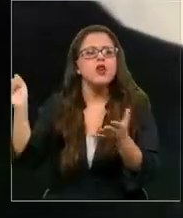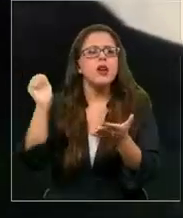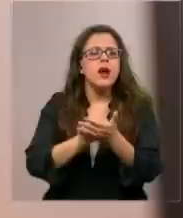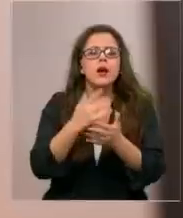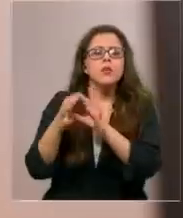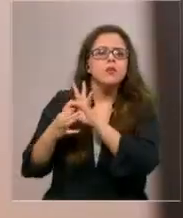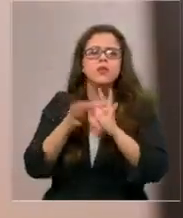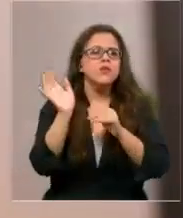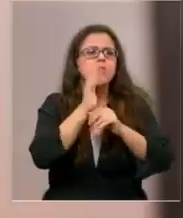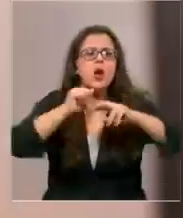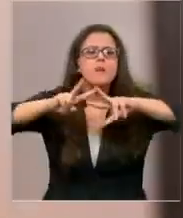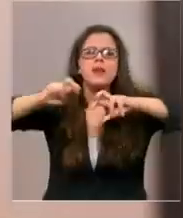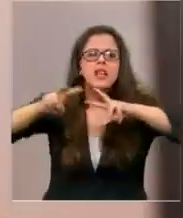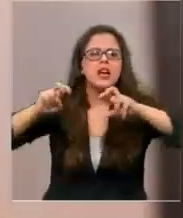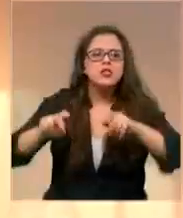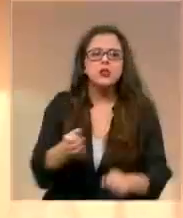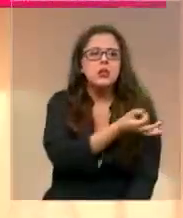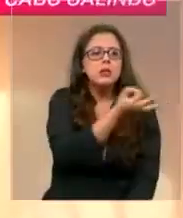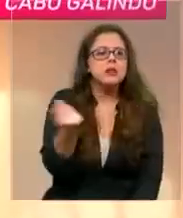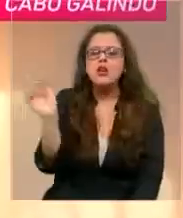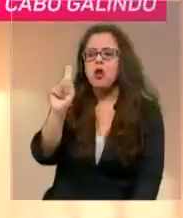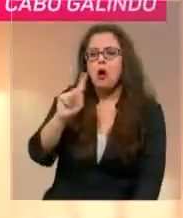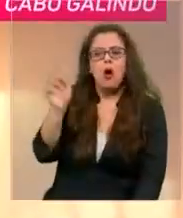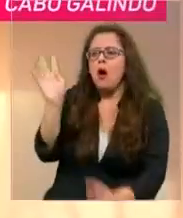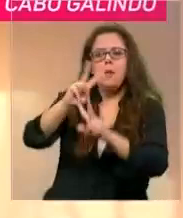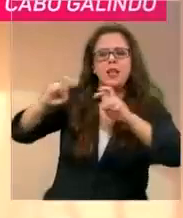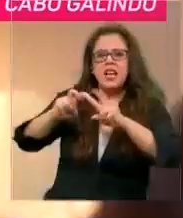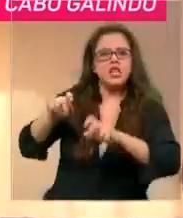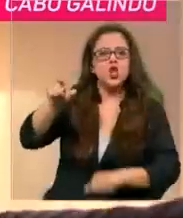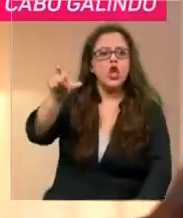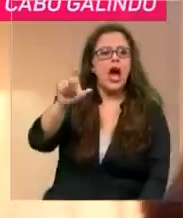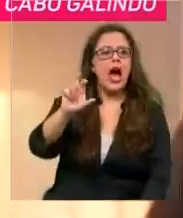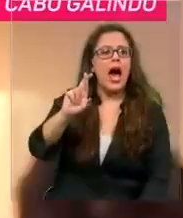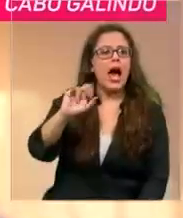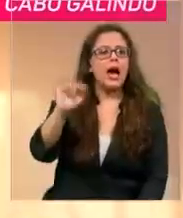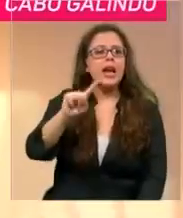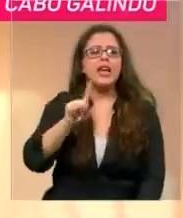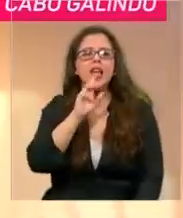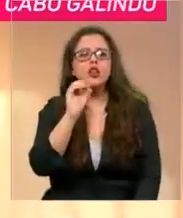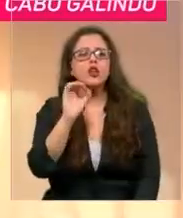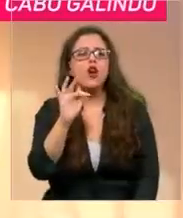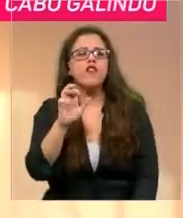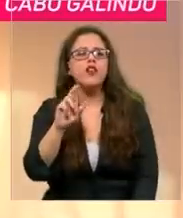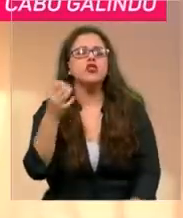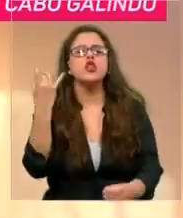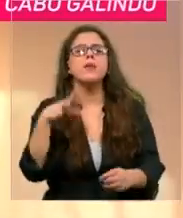a Christopher. Dijo que no lo iba a investigar. No voy investigar a Christopher porque tiene unas huellitas.